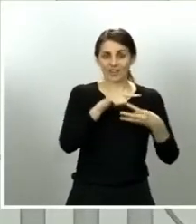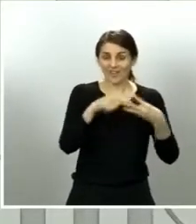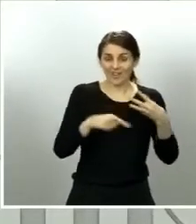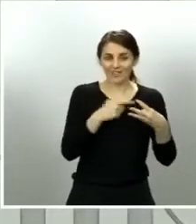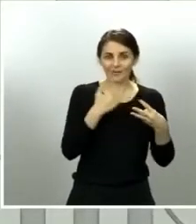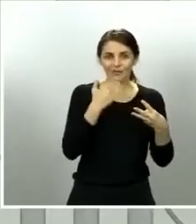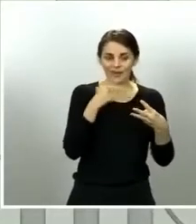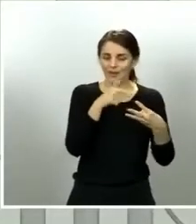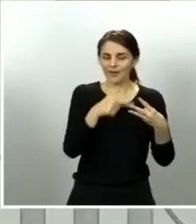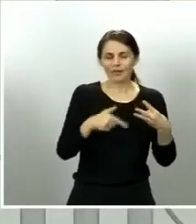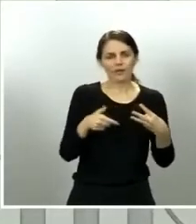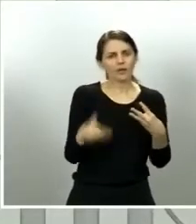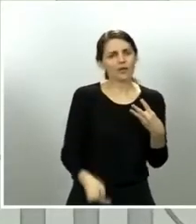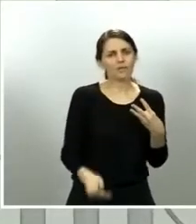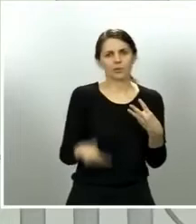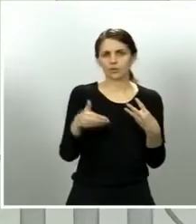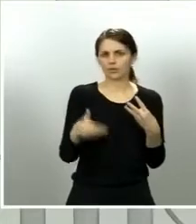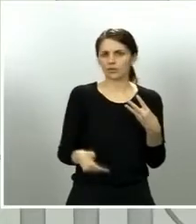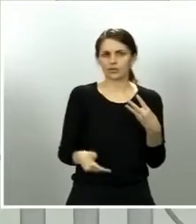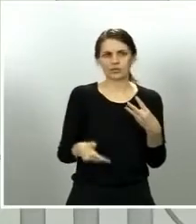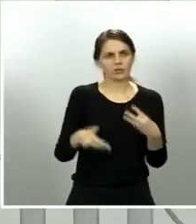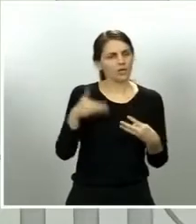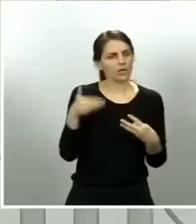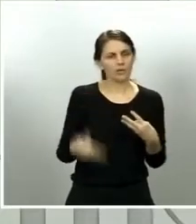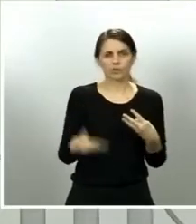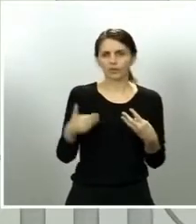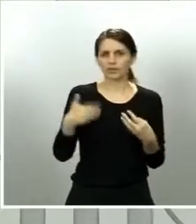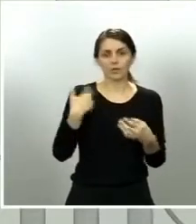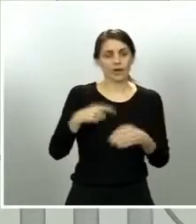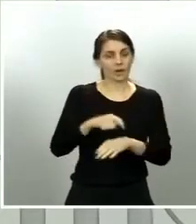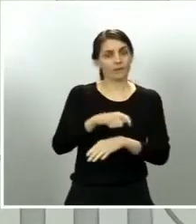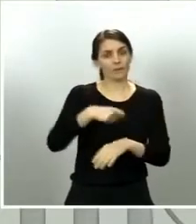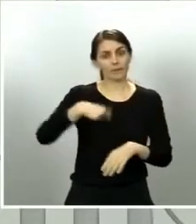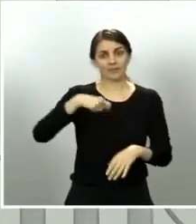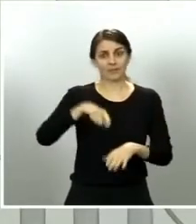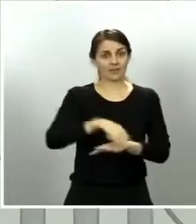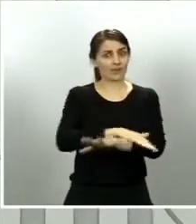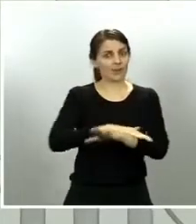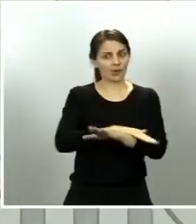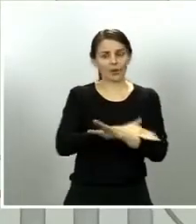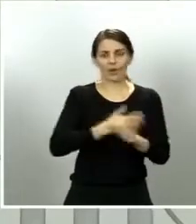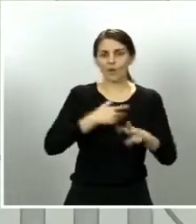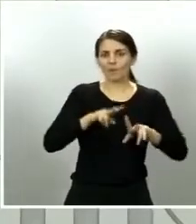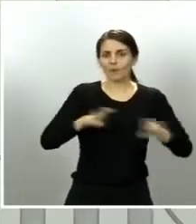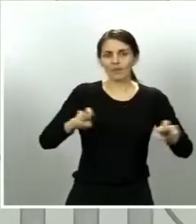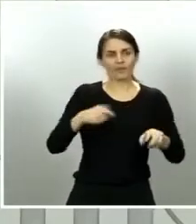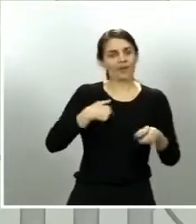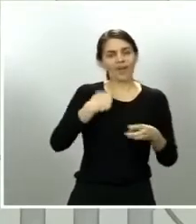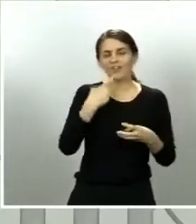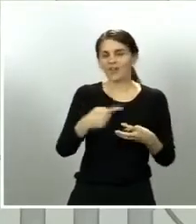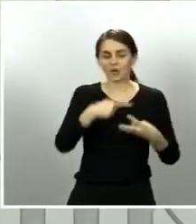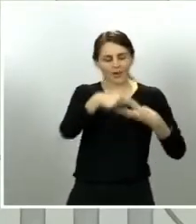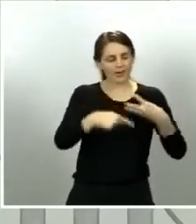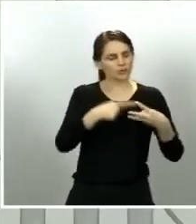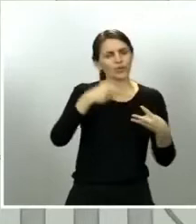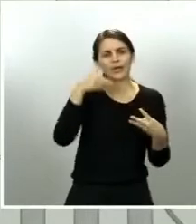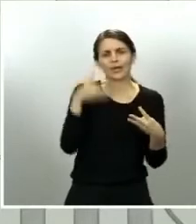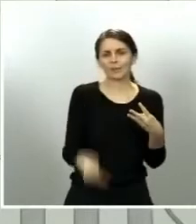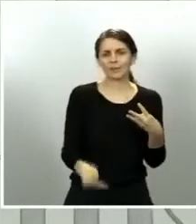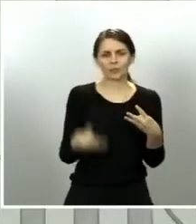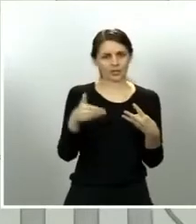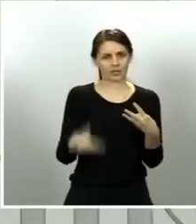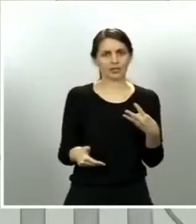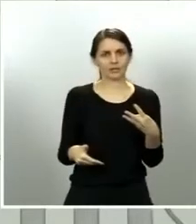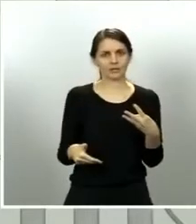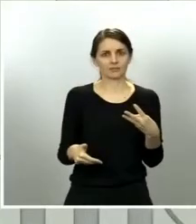tres rasgos que el presidente del Gobierno puso de manifiesto desde el primer momento, gracias a estos tres pilares que el presidente del Gobierno